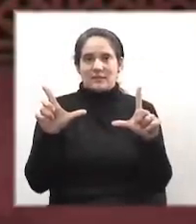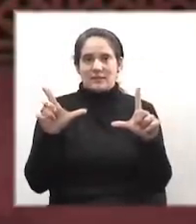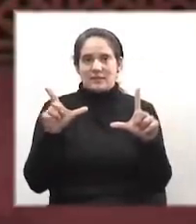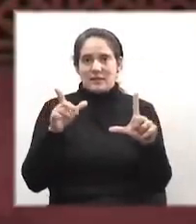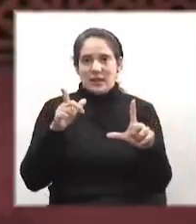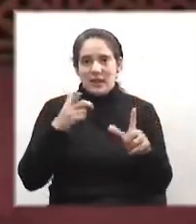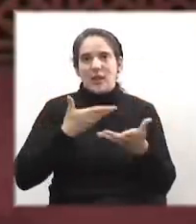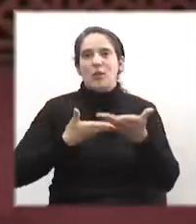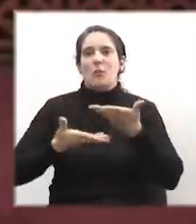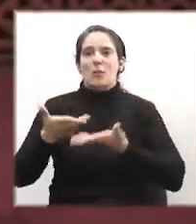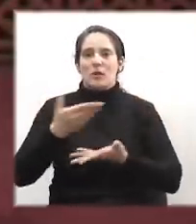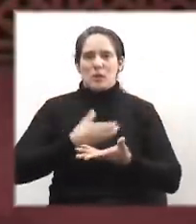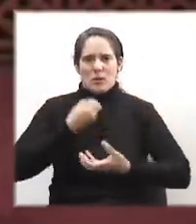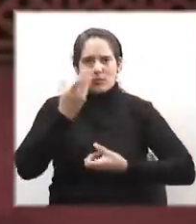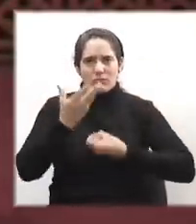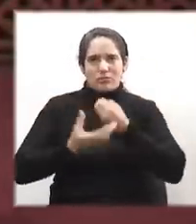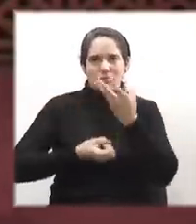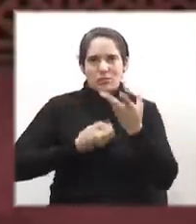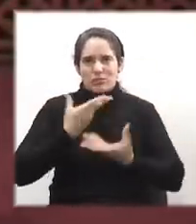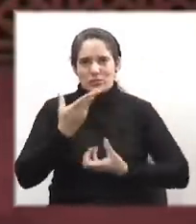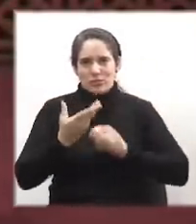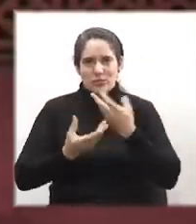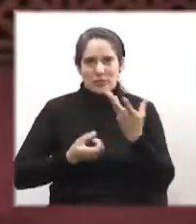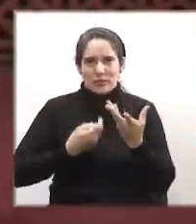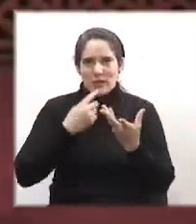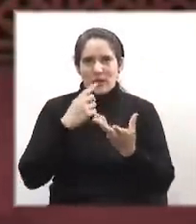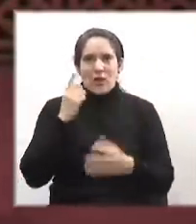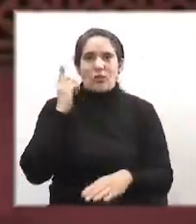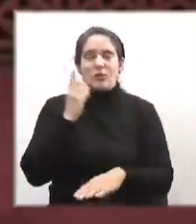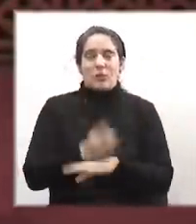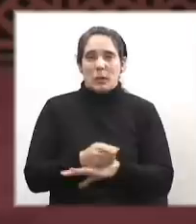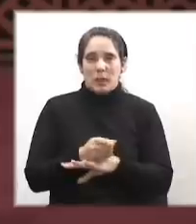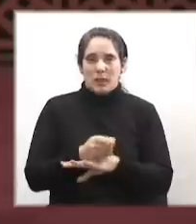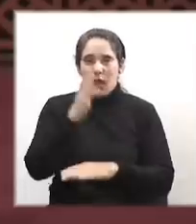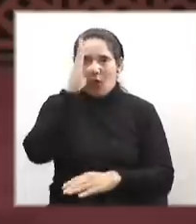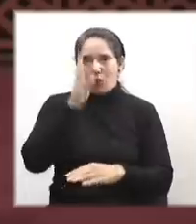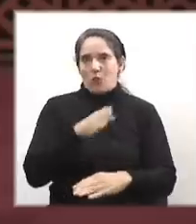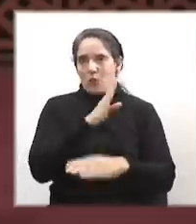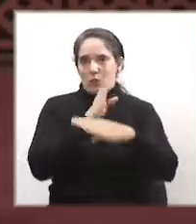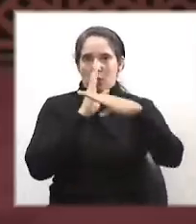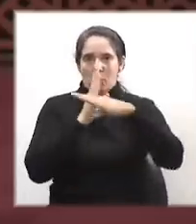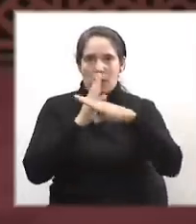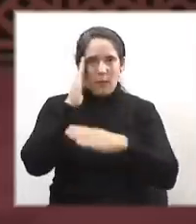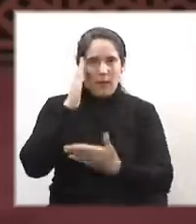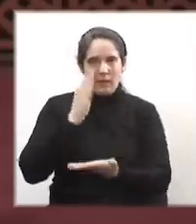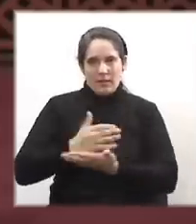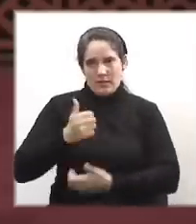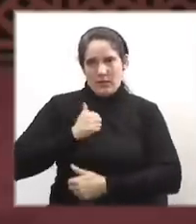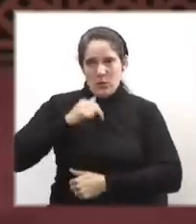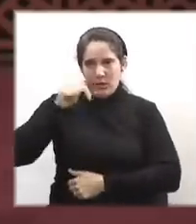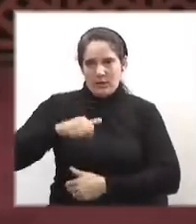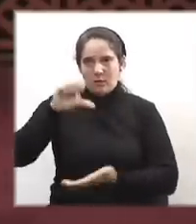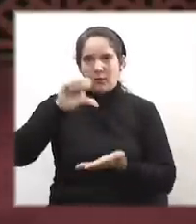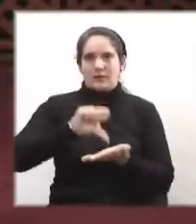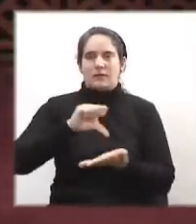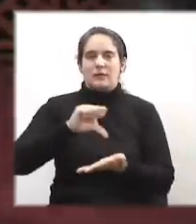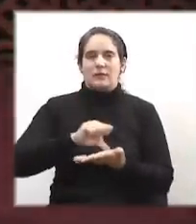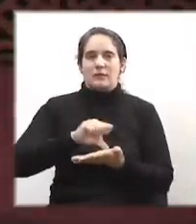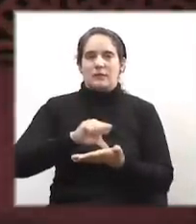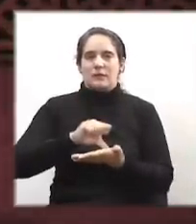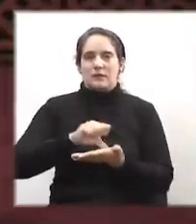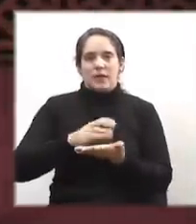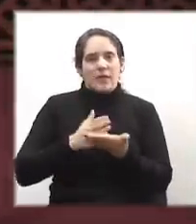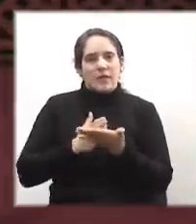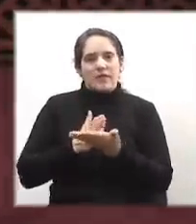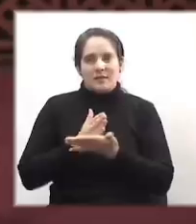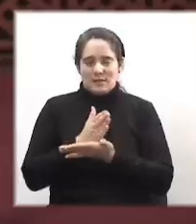compartimos lo expresado en sala en cuanto a la determinación de que nunca más haya dictadura en este país, de